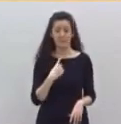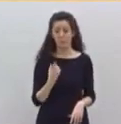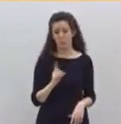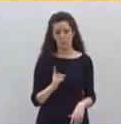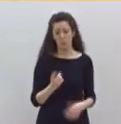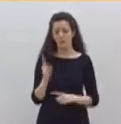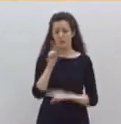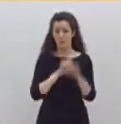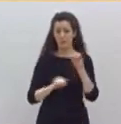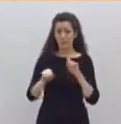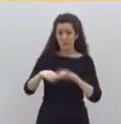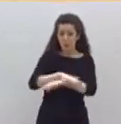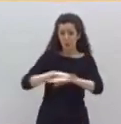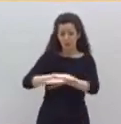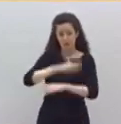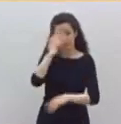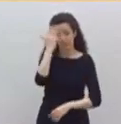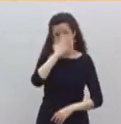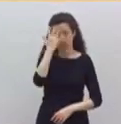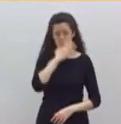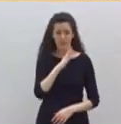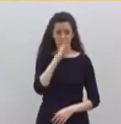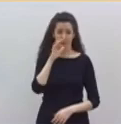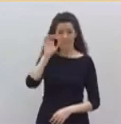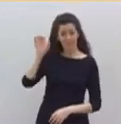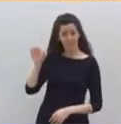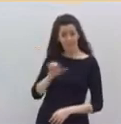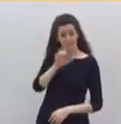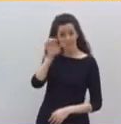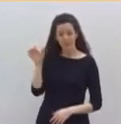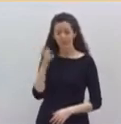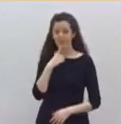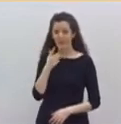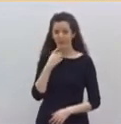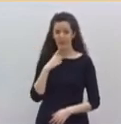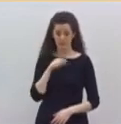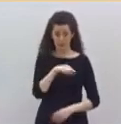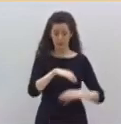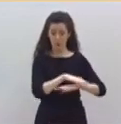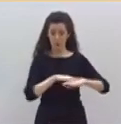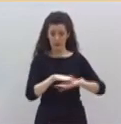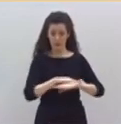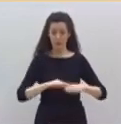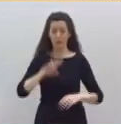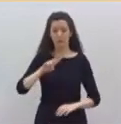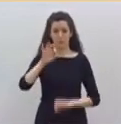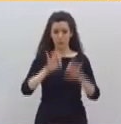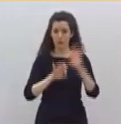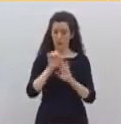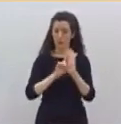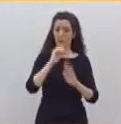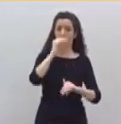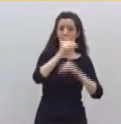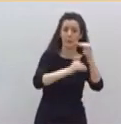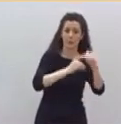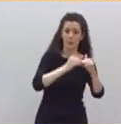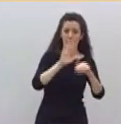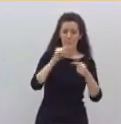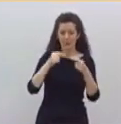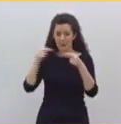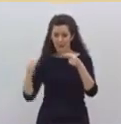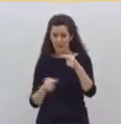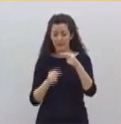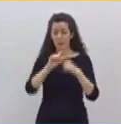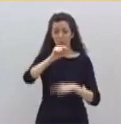comunitarios lo que dicen es que no se puede fiar de un gobierno que creciendo a más del 2% ha duplicado el déficit del 1,3 al 2